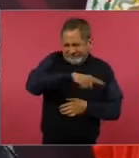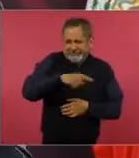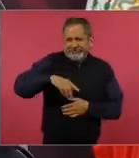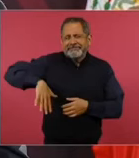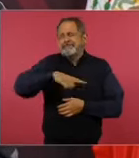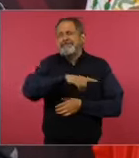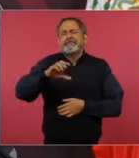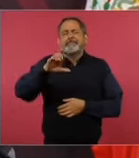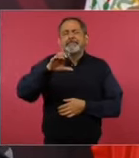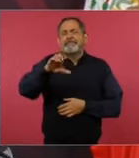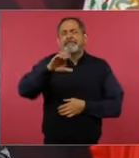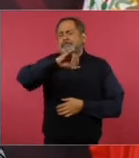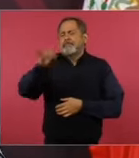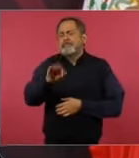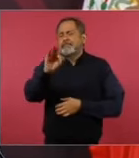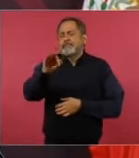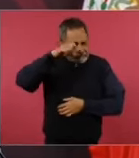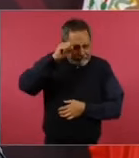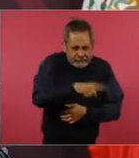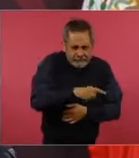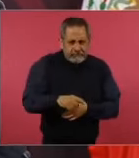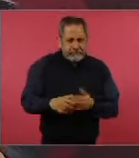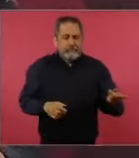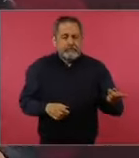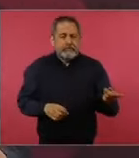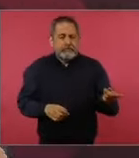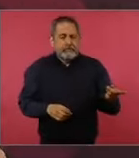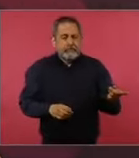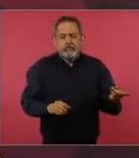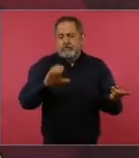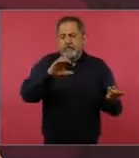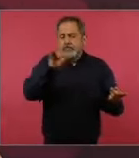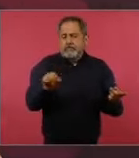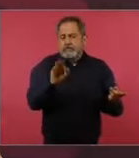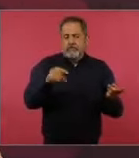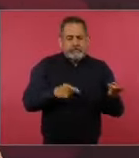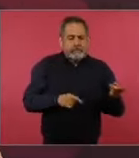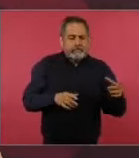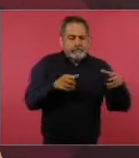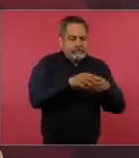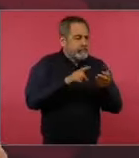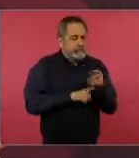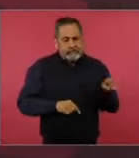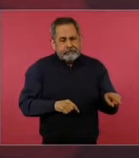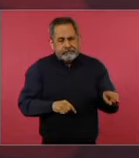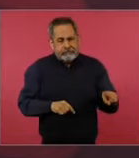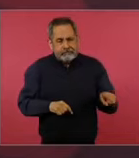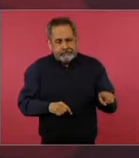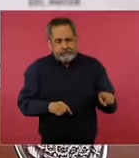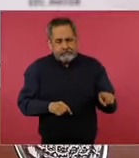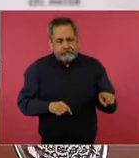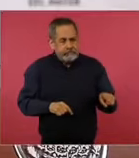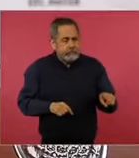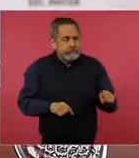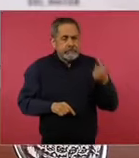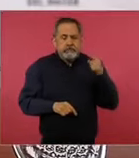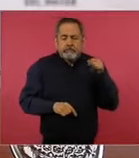consejería, digo la judicatura, el consejo de la judicatura, para